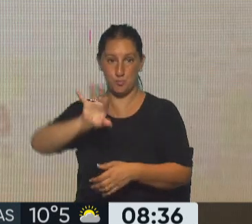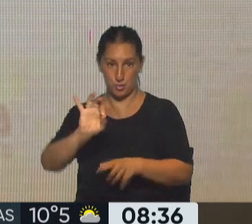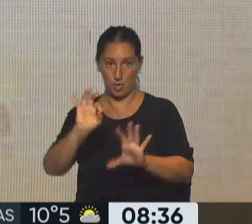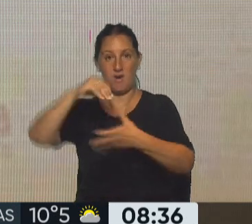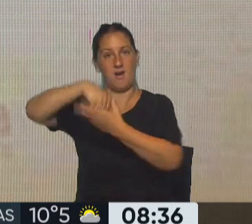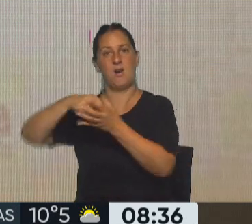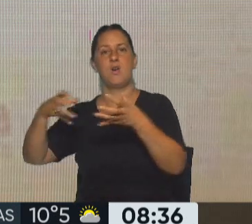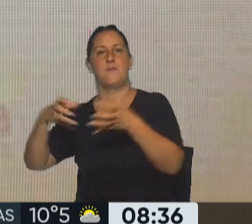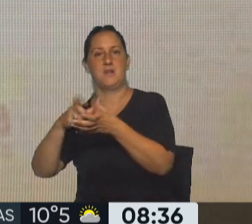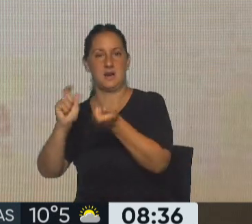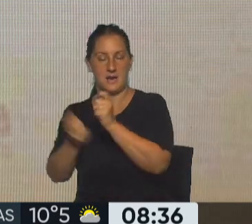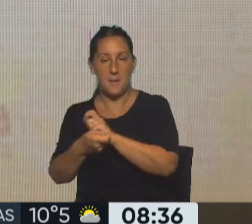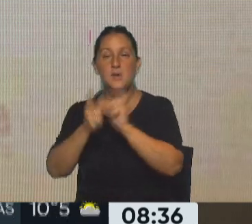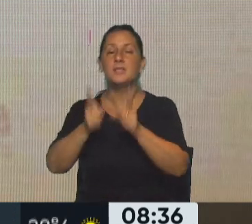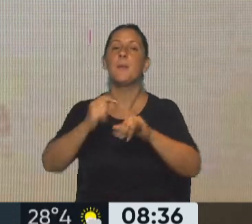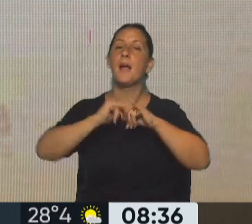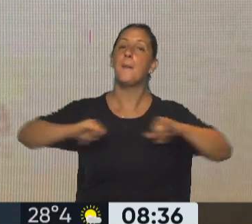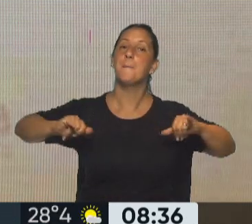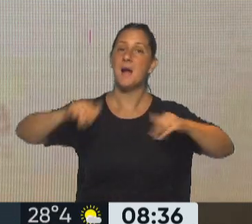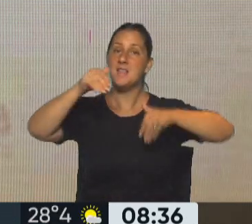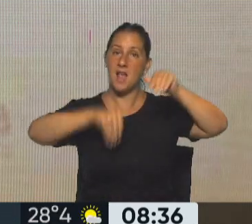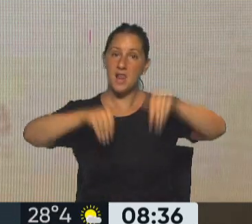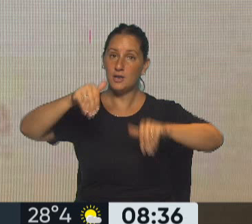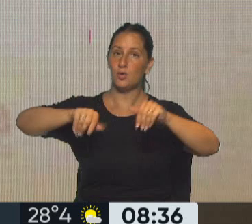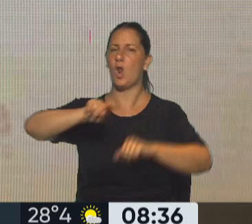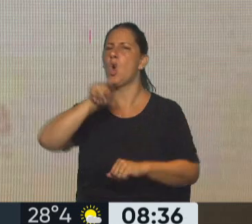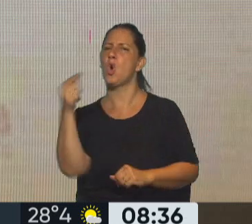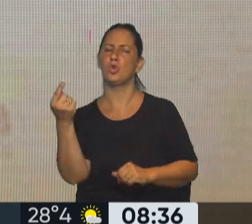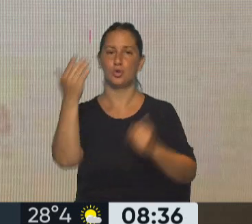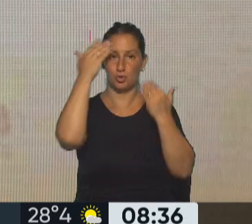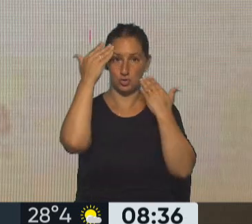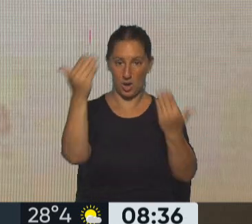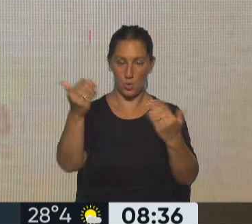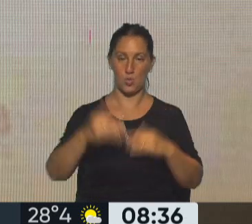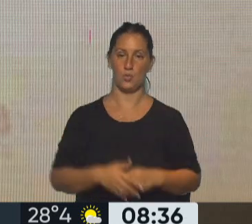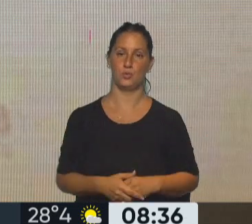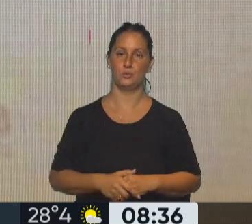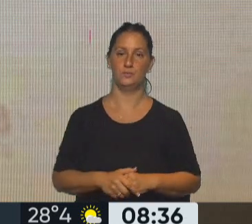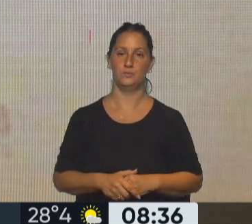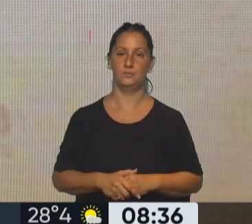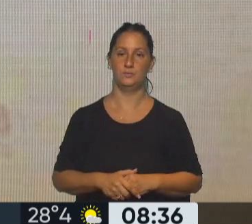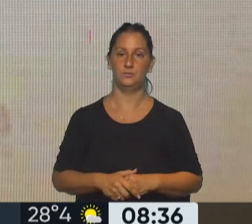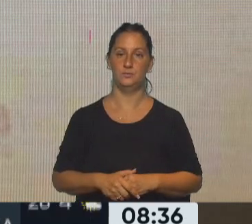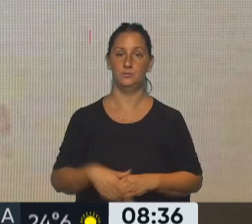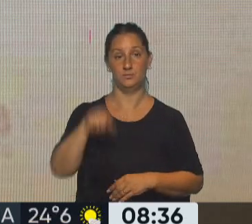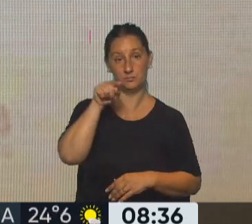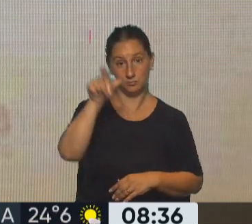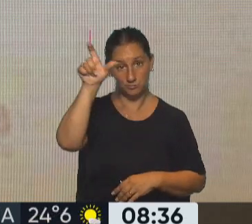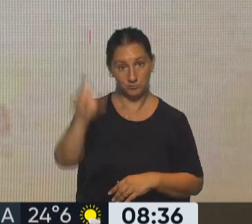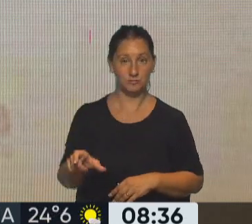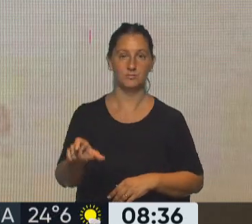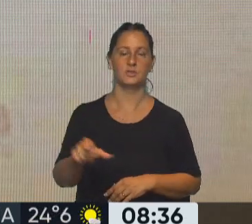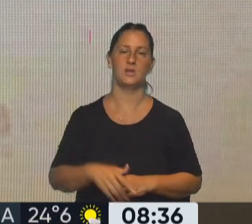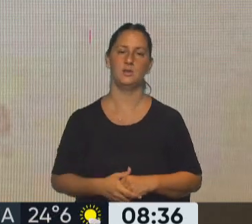contexto de la campaña electoral también aparecen otros saludos a quien, reiteramos, fue acusado por ser